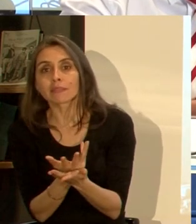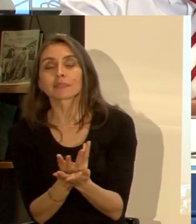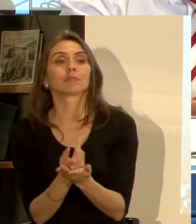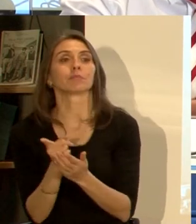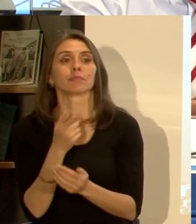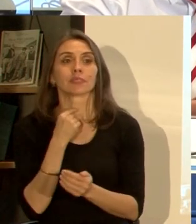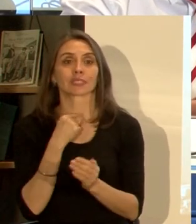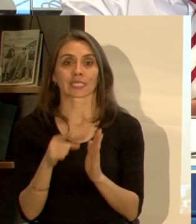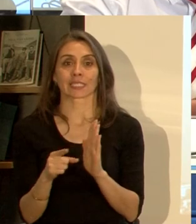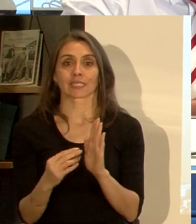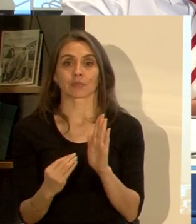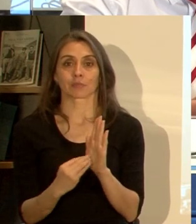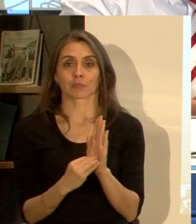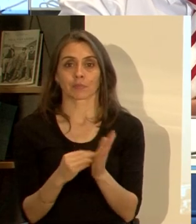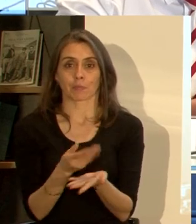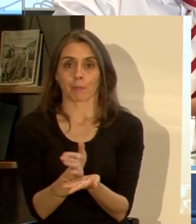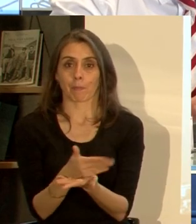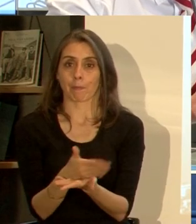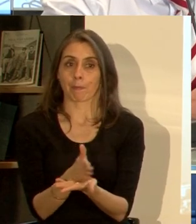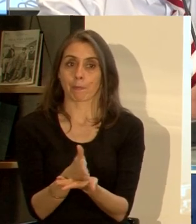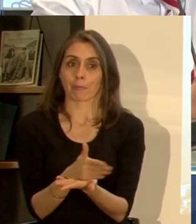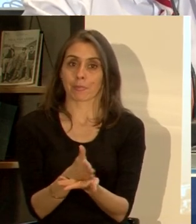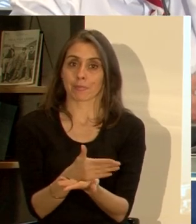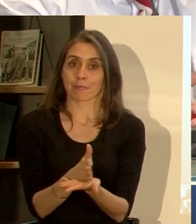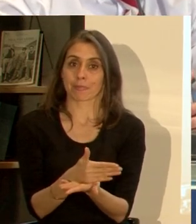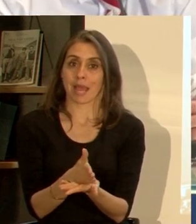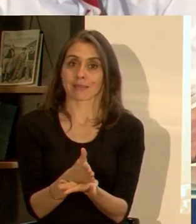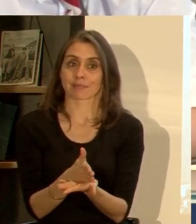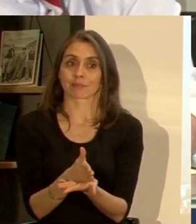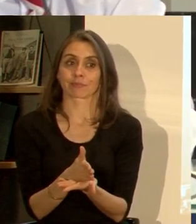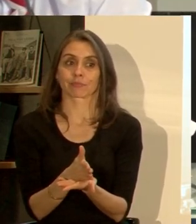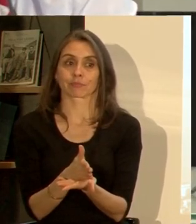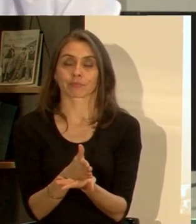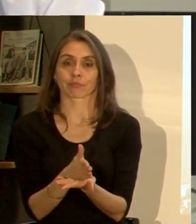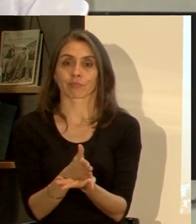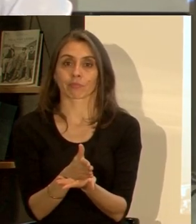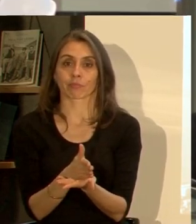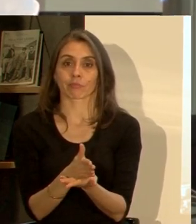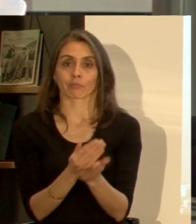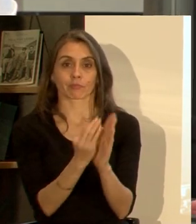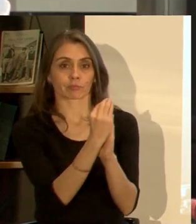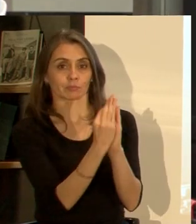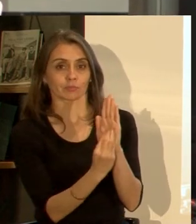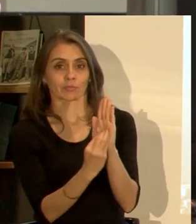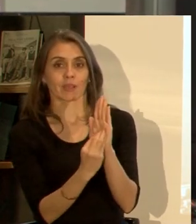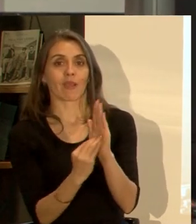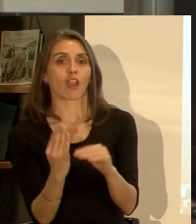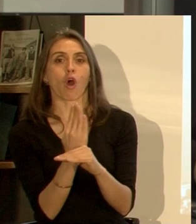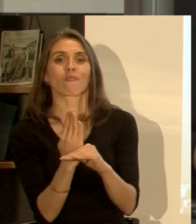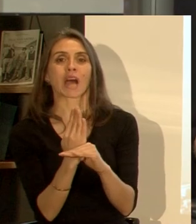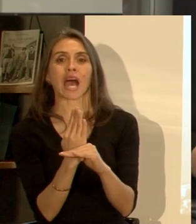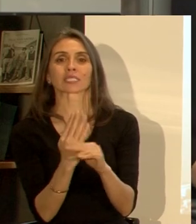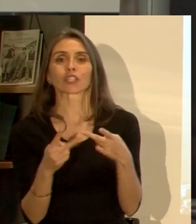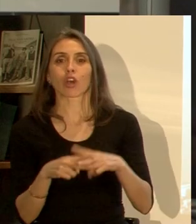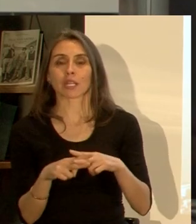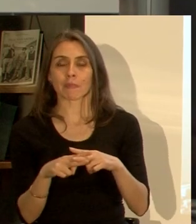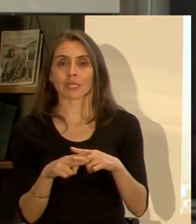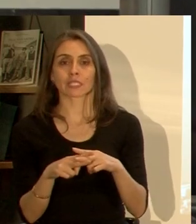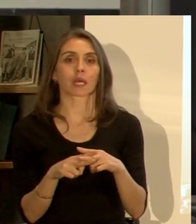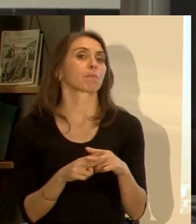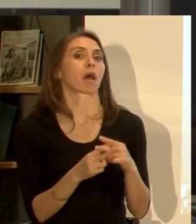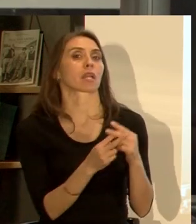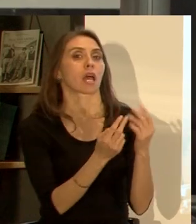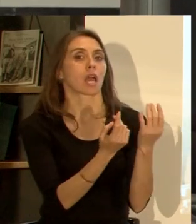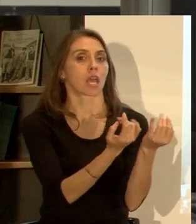una un plano una estrategia que pueda tener herramientas básicas para poder transmitir una